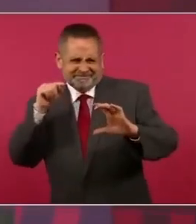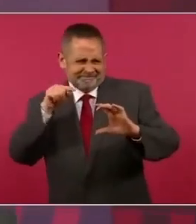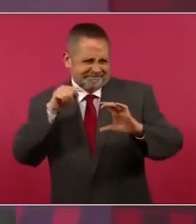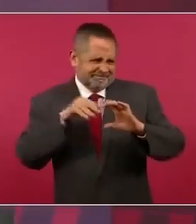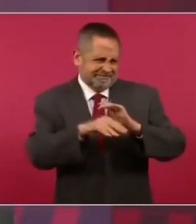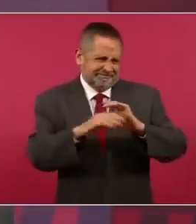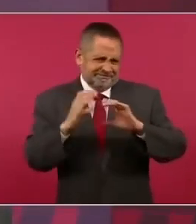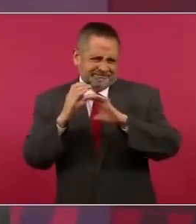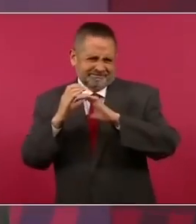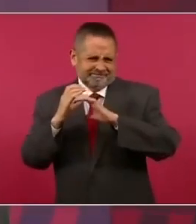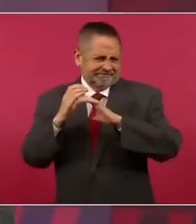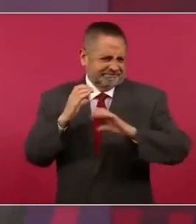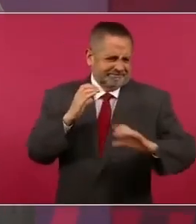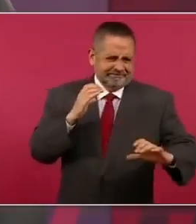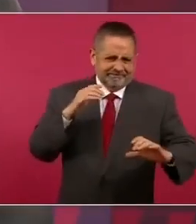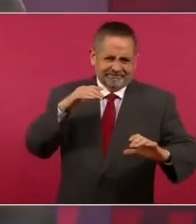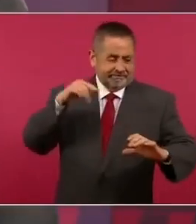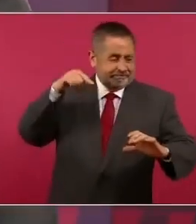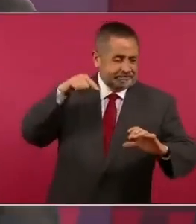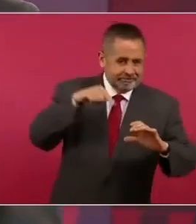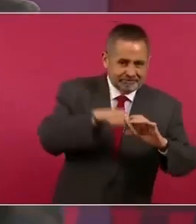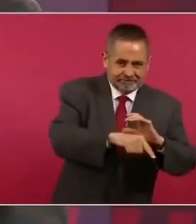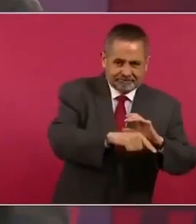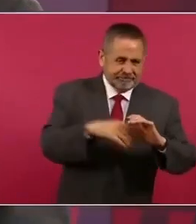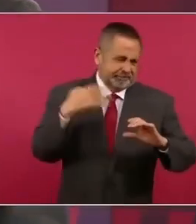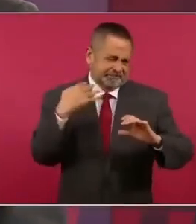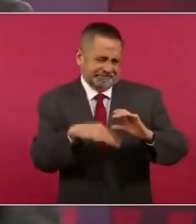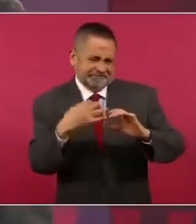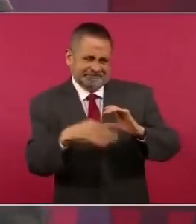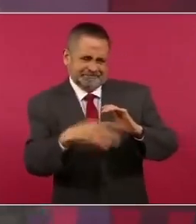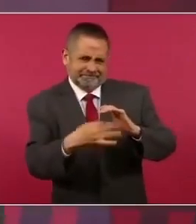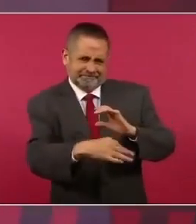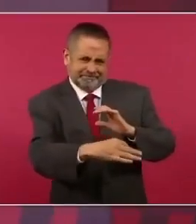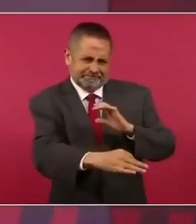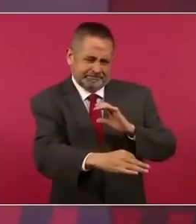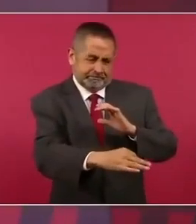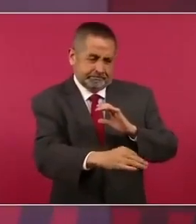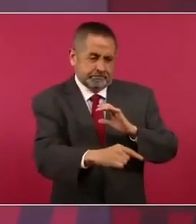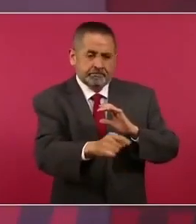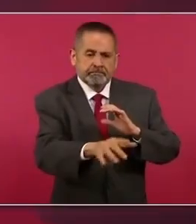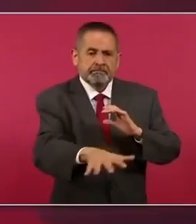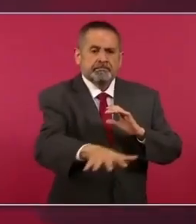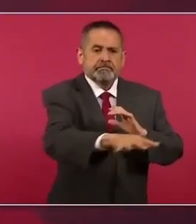pendiente peligrosísima que podía ocasionar la inundación de todo el centro